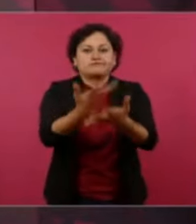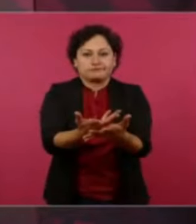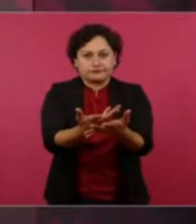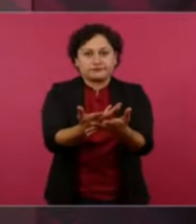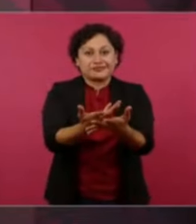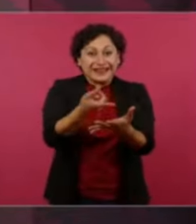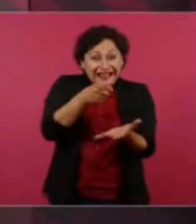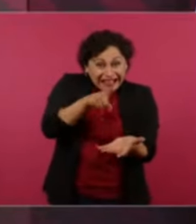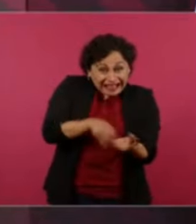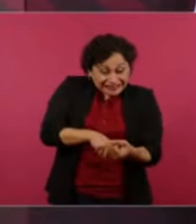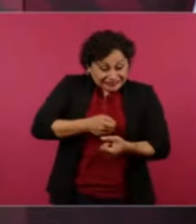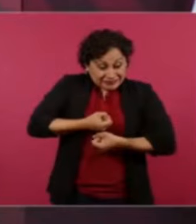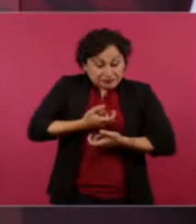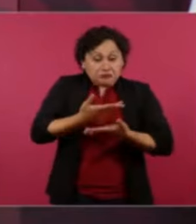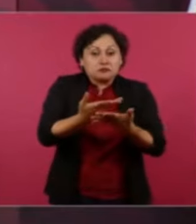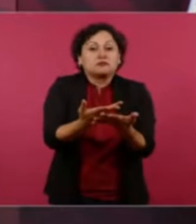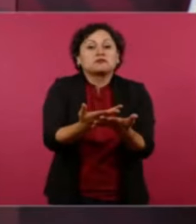pobres